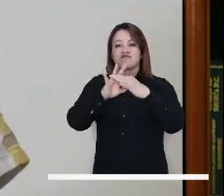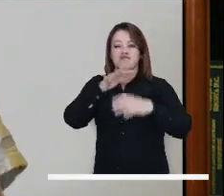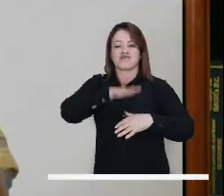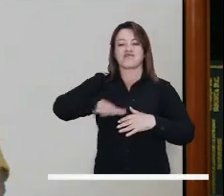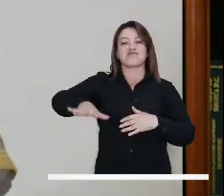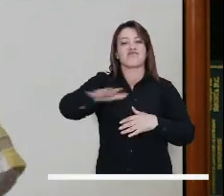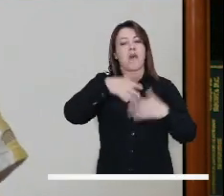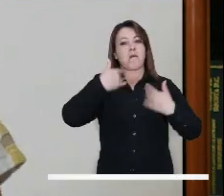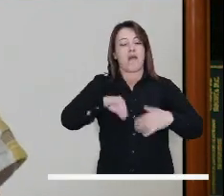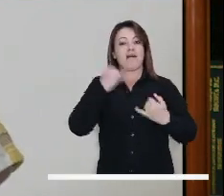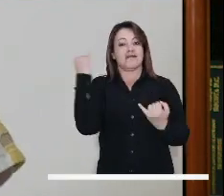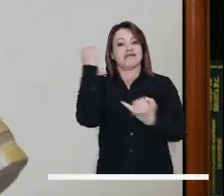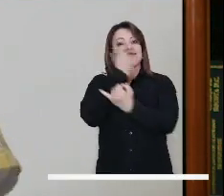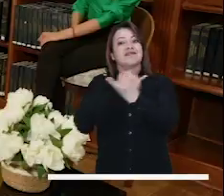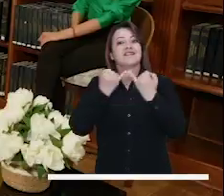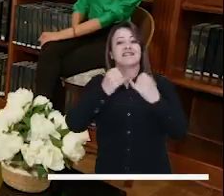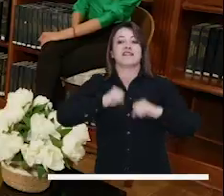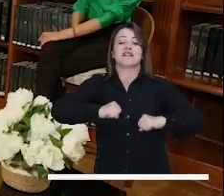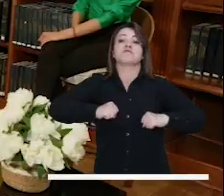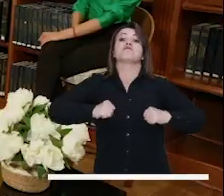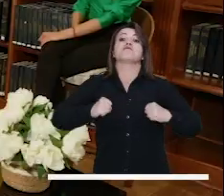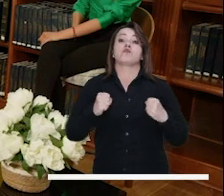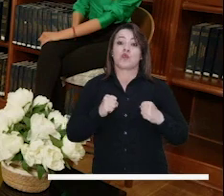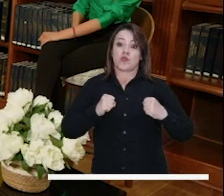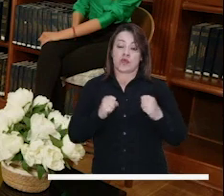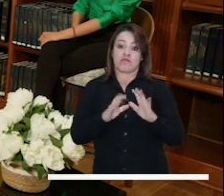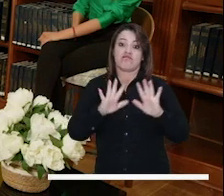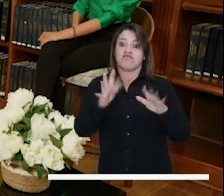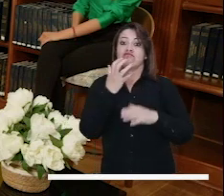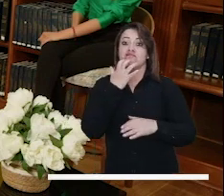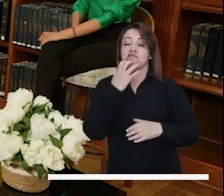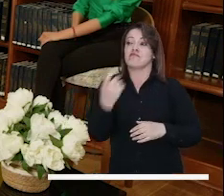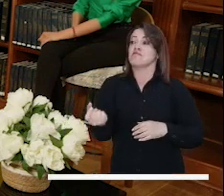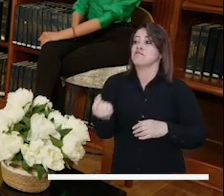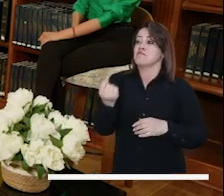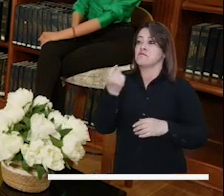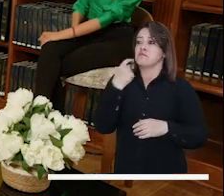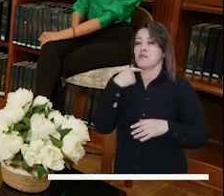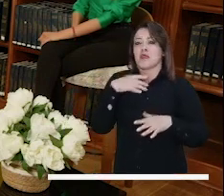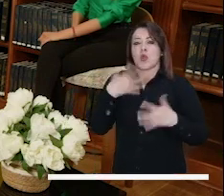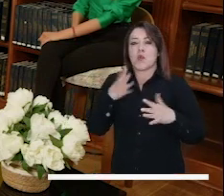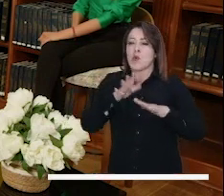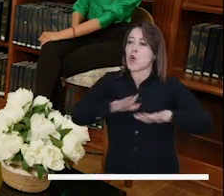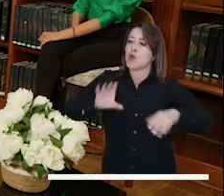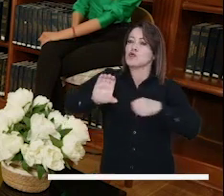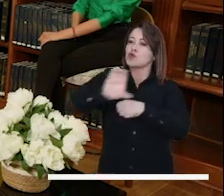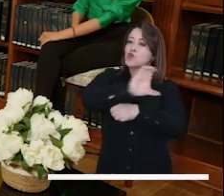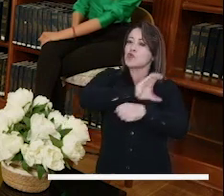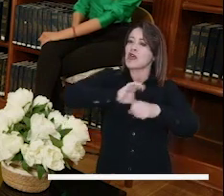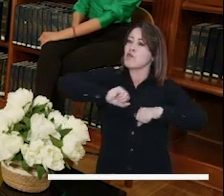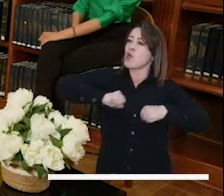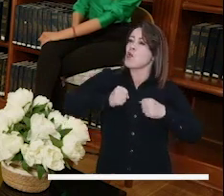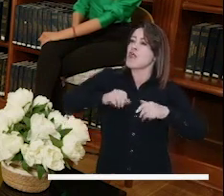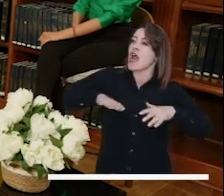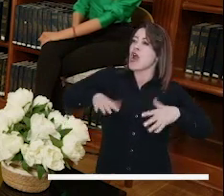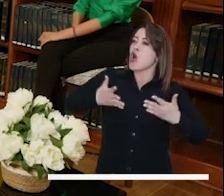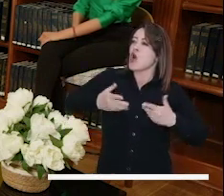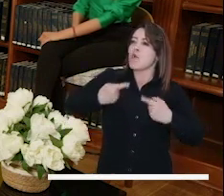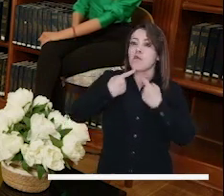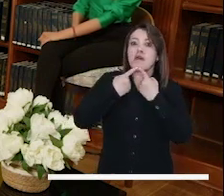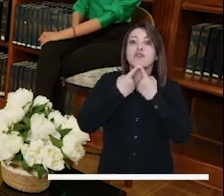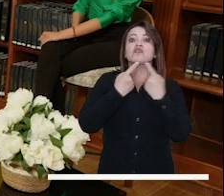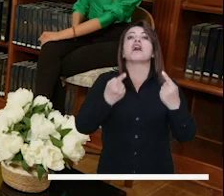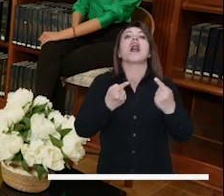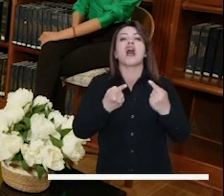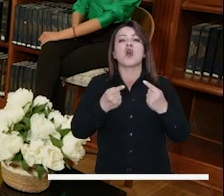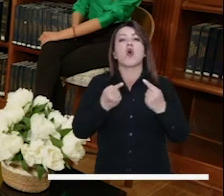de lo que hace único a Bogotá. Desde mi perspectiva, si me preguntaran cuál sería la marca de ciudad de Bogotá, serían